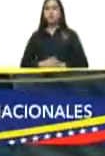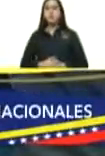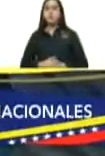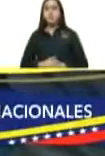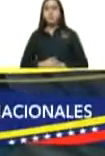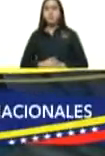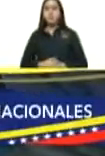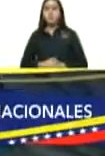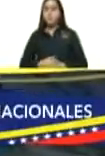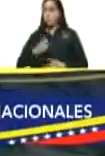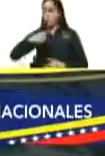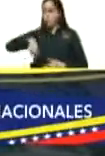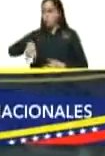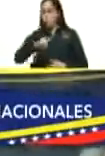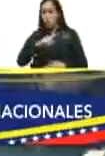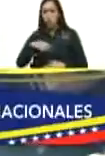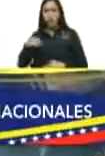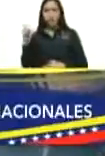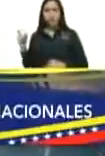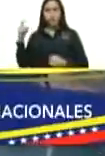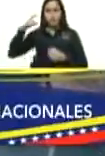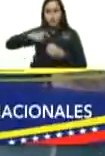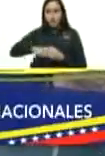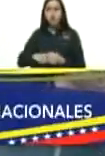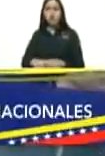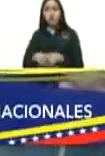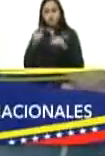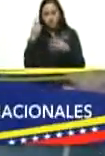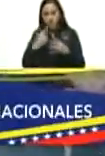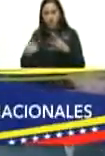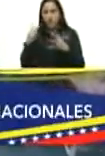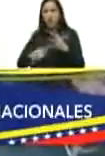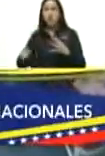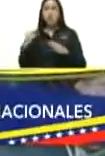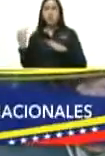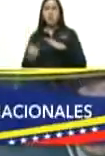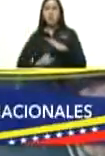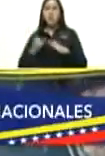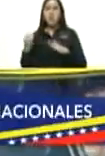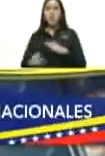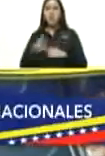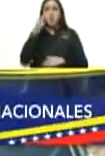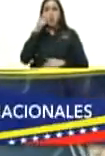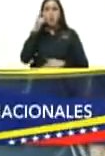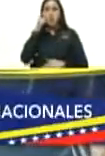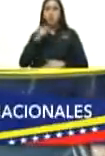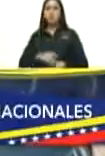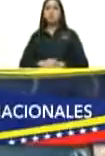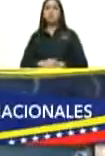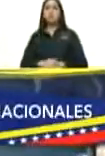ustedes forman parte de esas distintas instancias de veeduría internacional